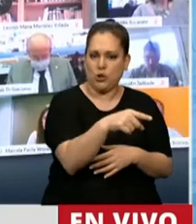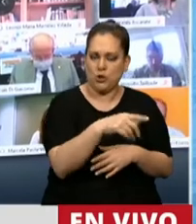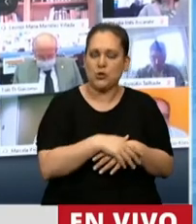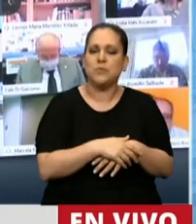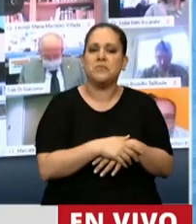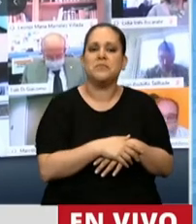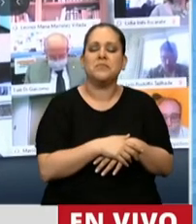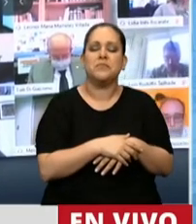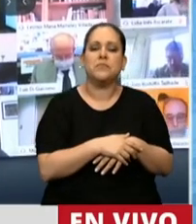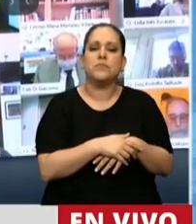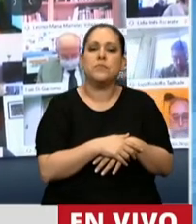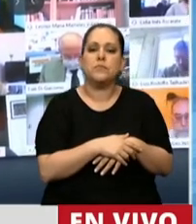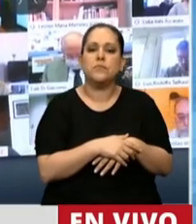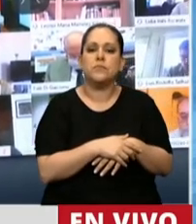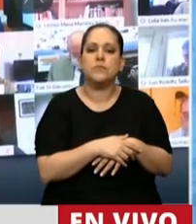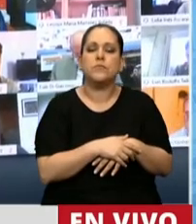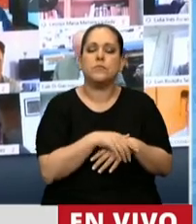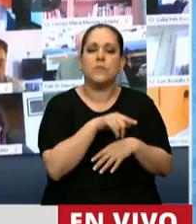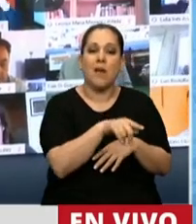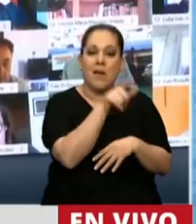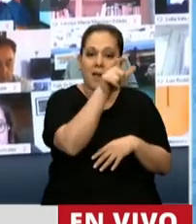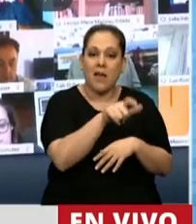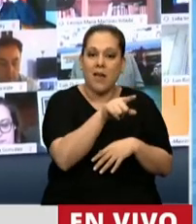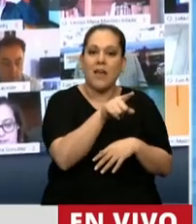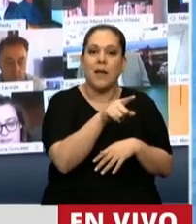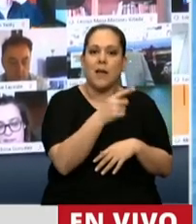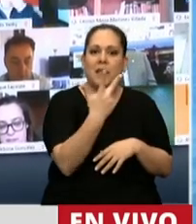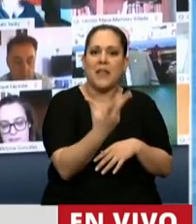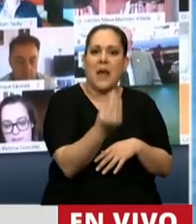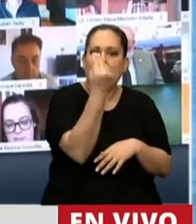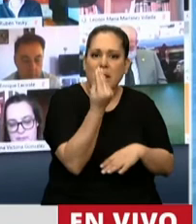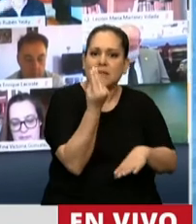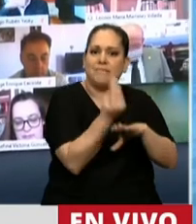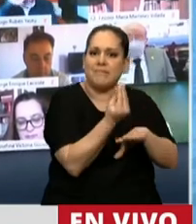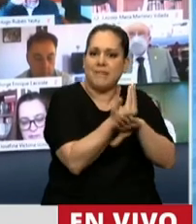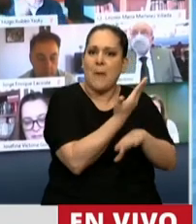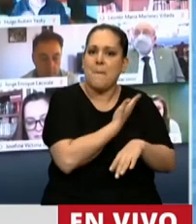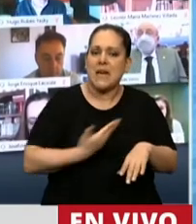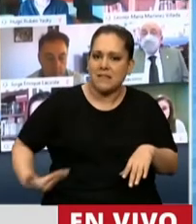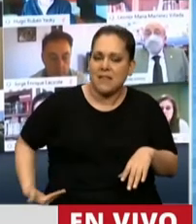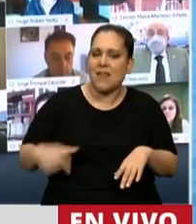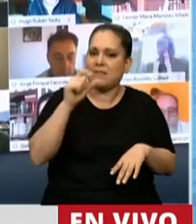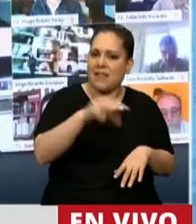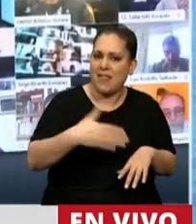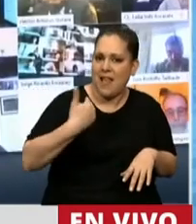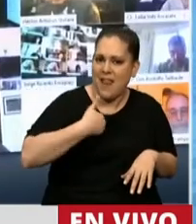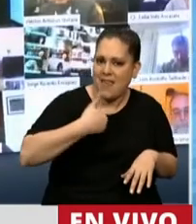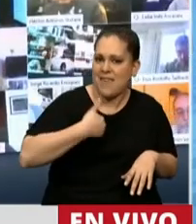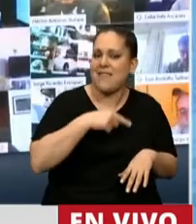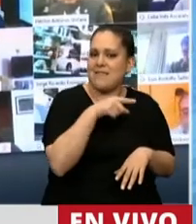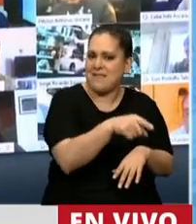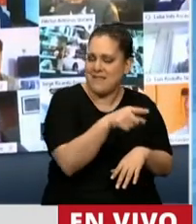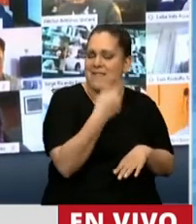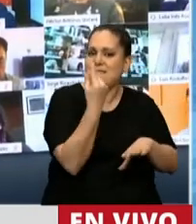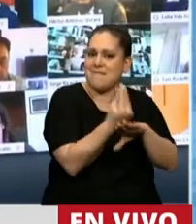quien fue tres veces presidente constitucional de los argentinos, el